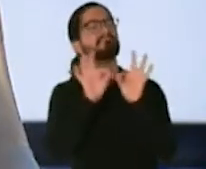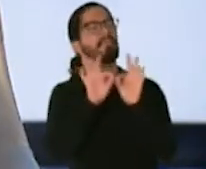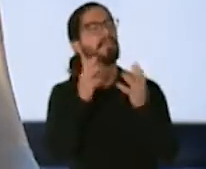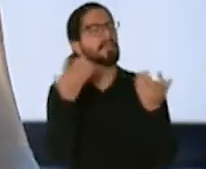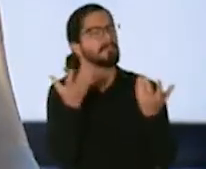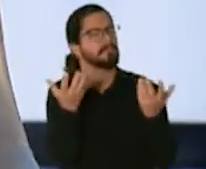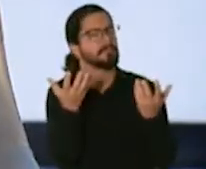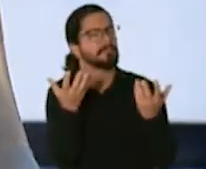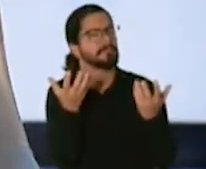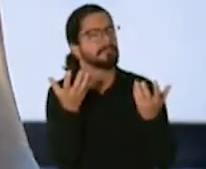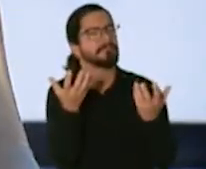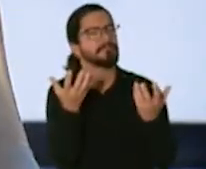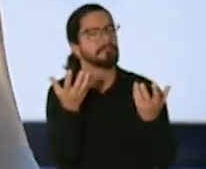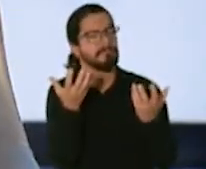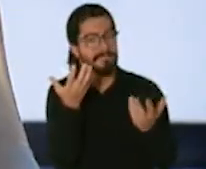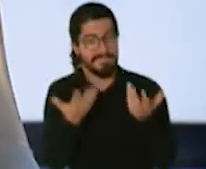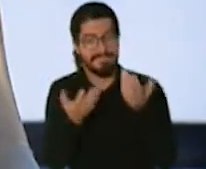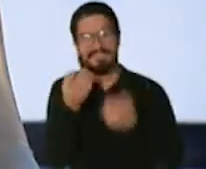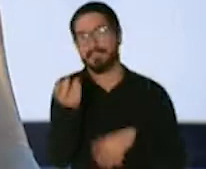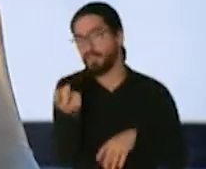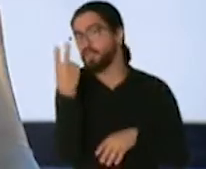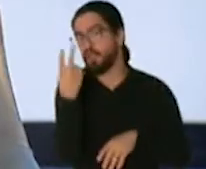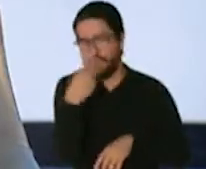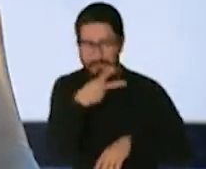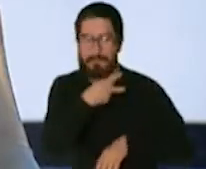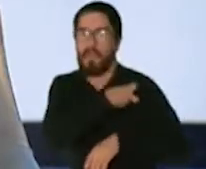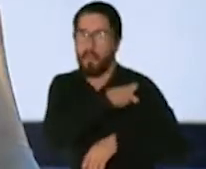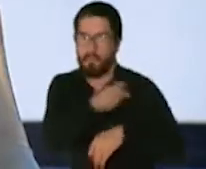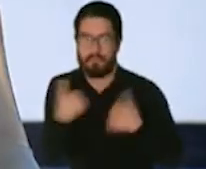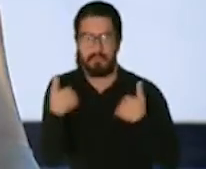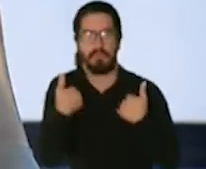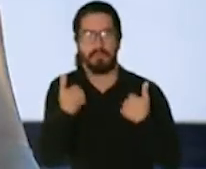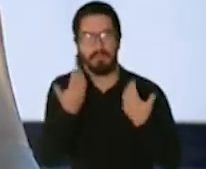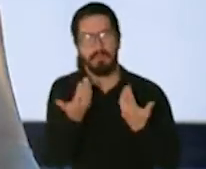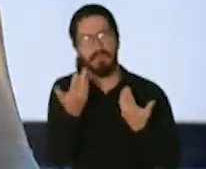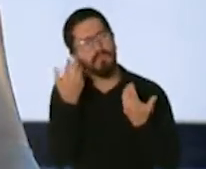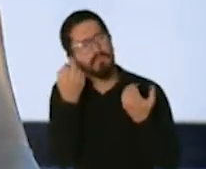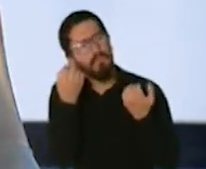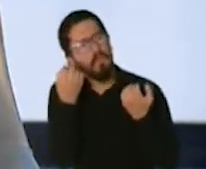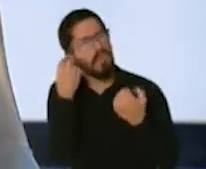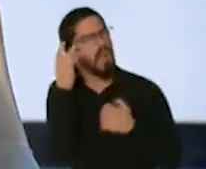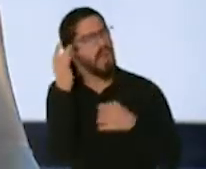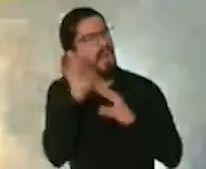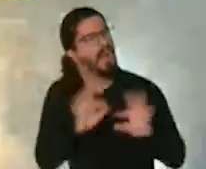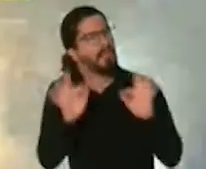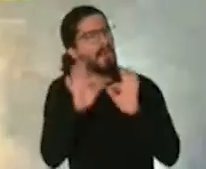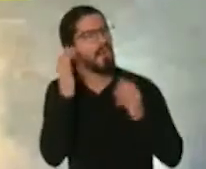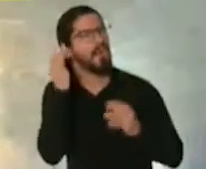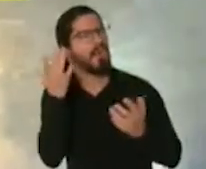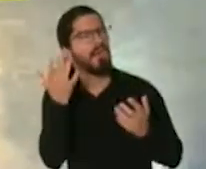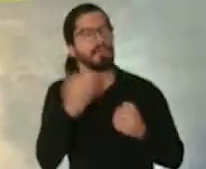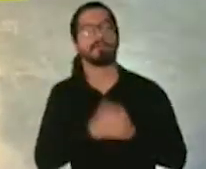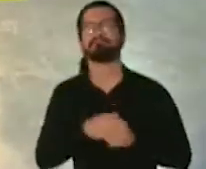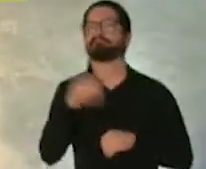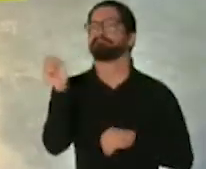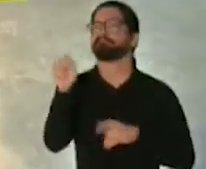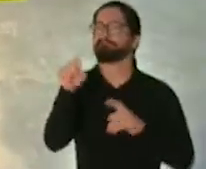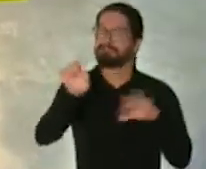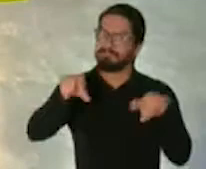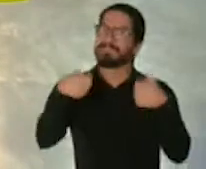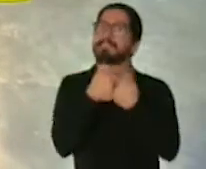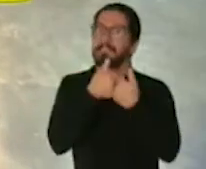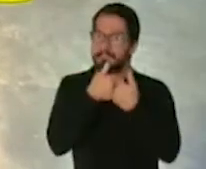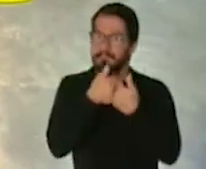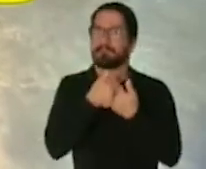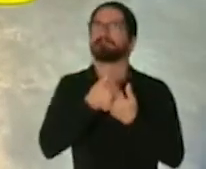solamente con una quizás con más de una vacuna para atajar esta pandemia mira es un reto bien grande pero ciertamente la vacuna ha